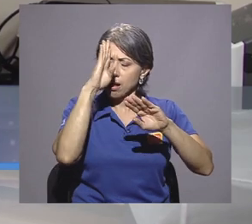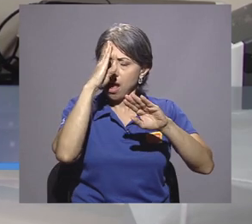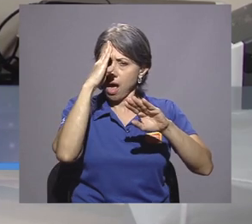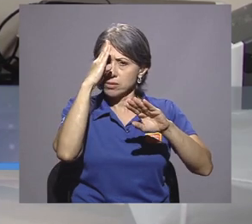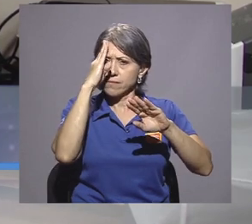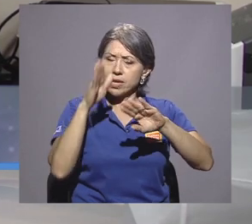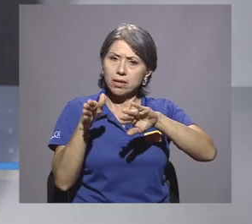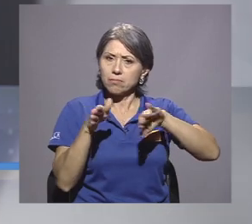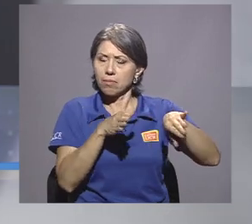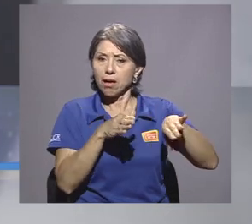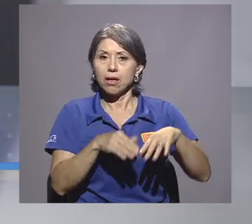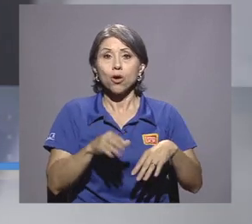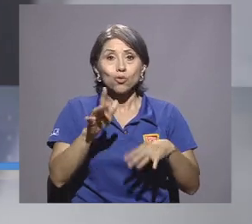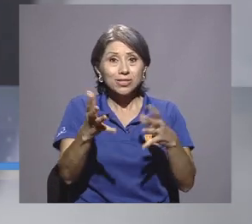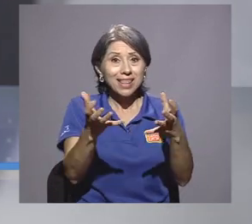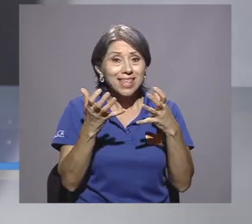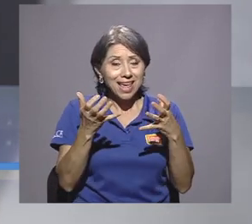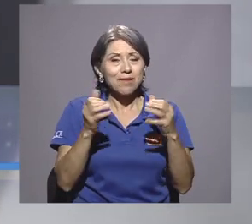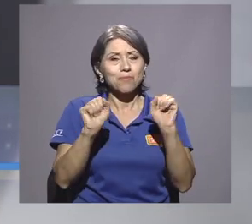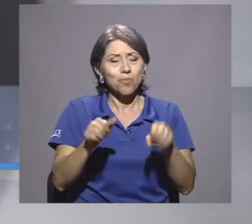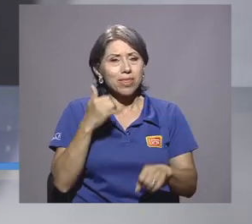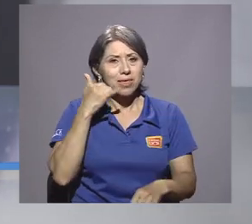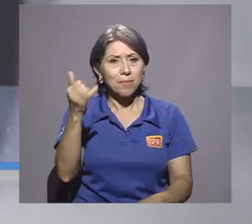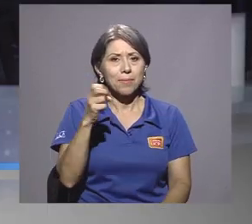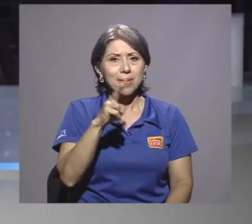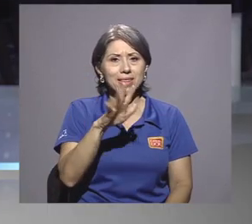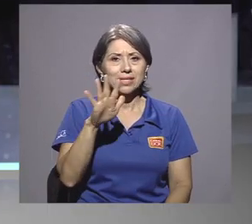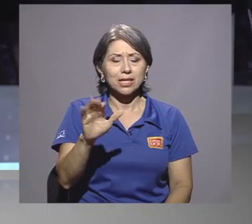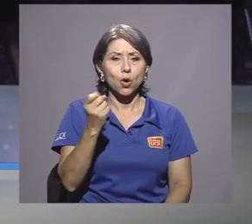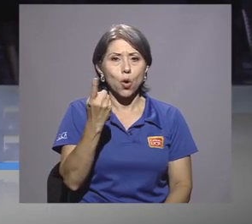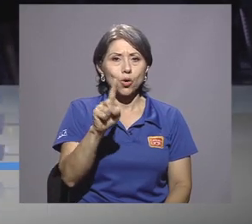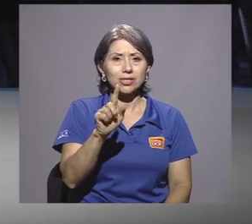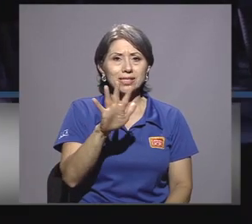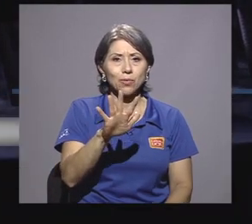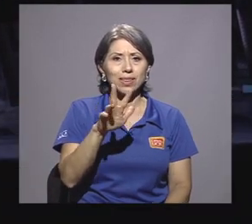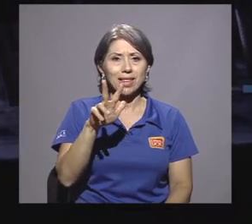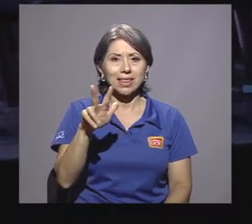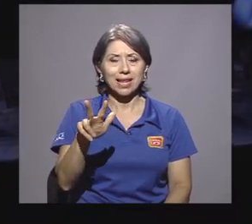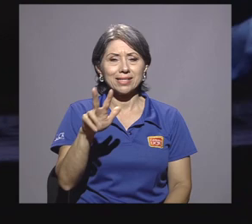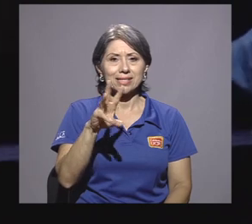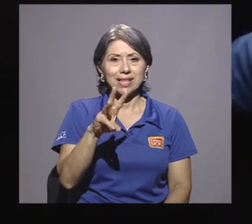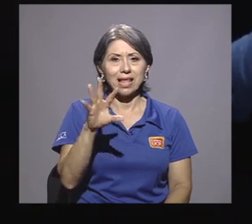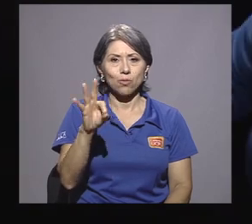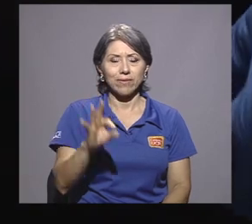obtener información sobre los talleres puede llamar al 25 11 53 69.